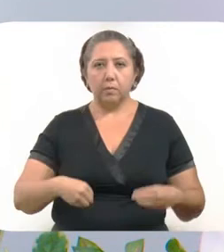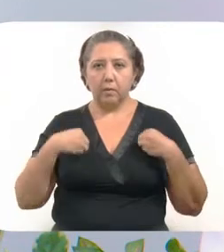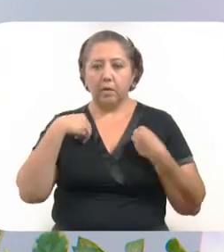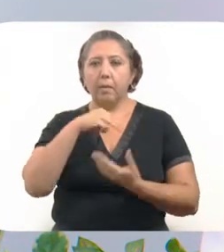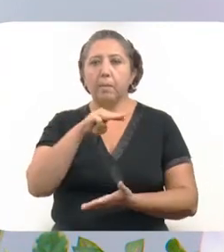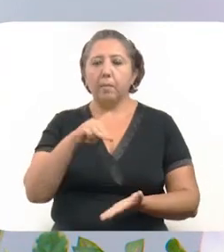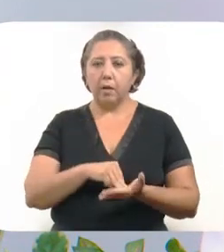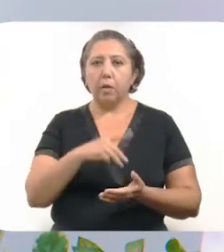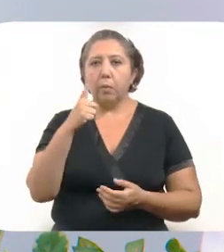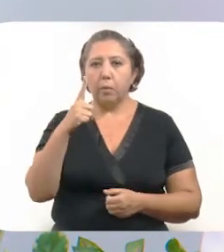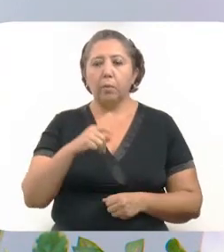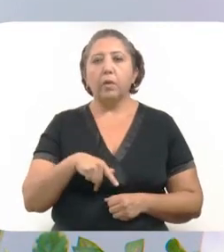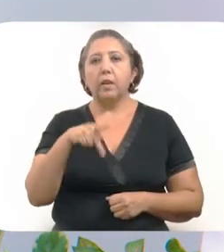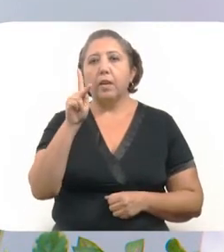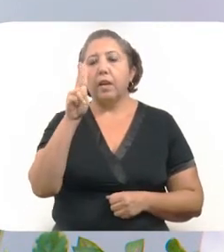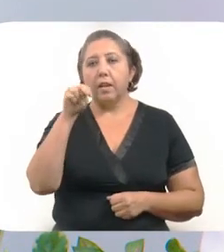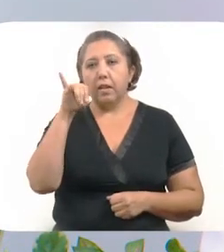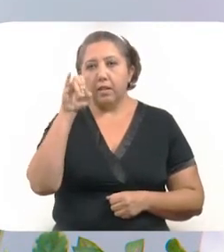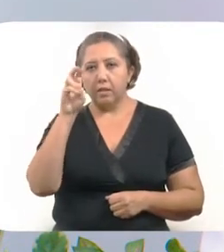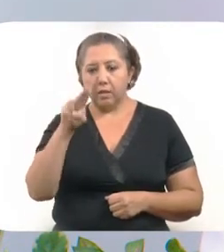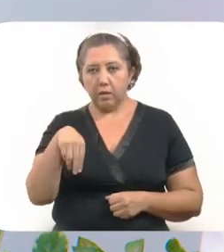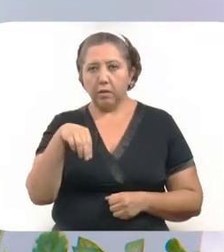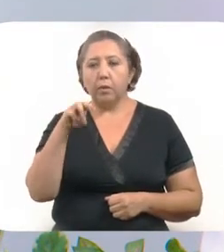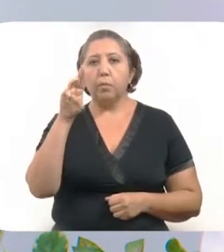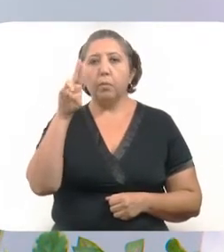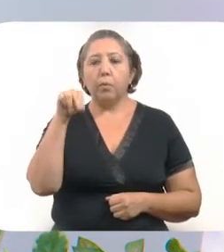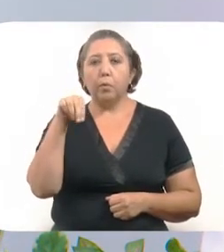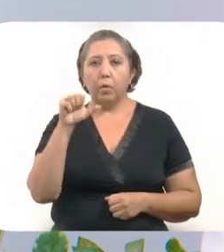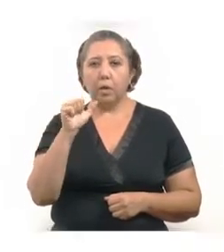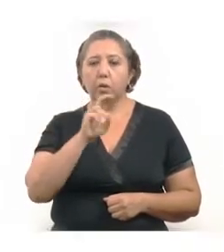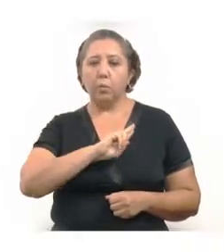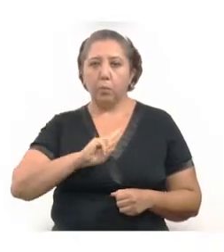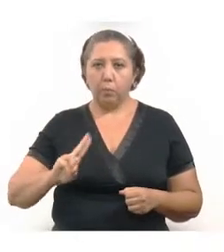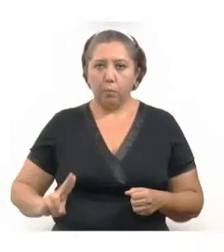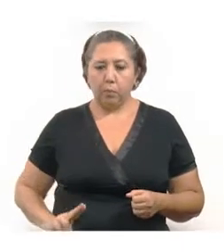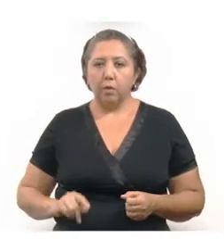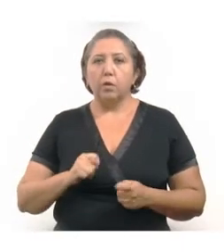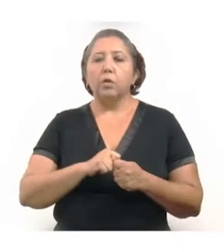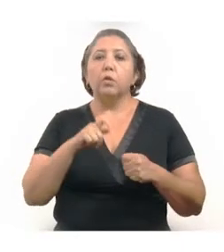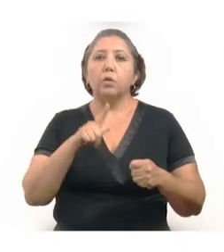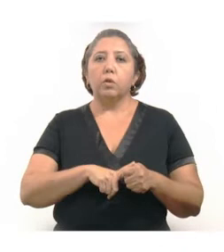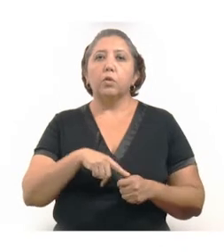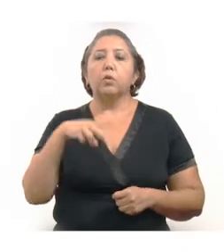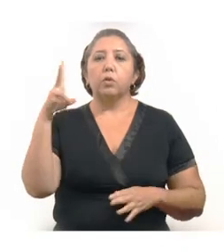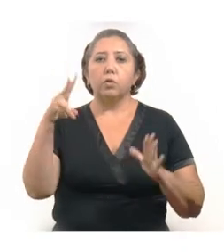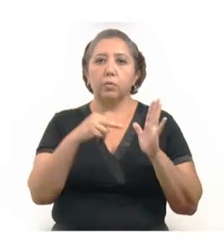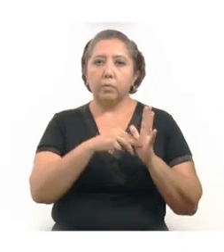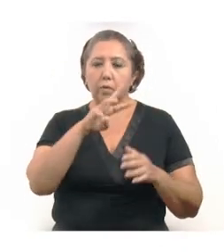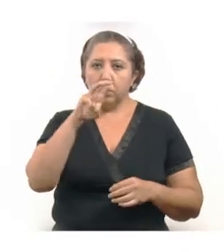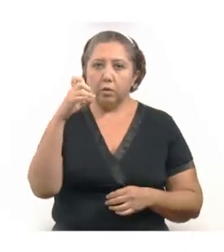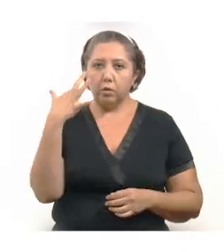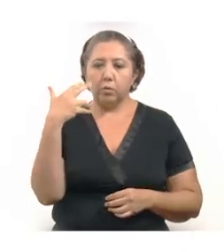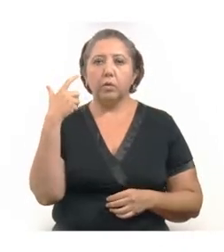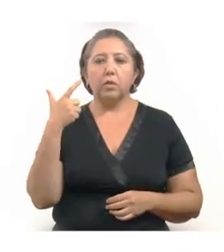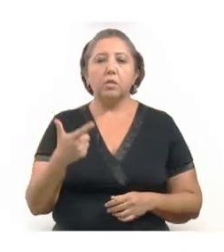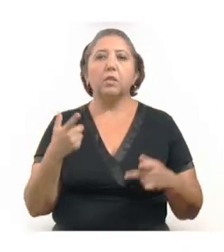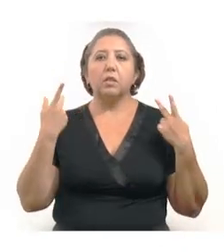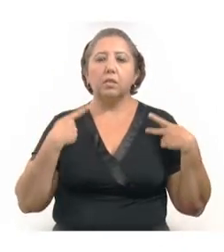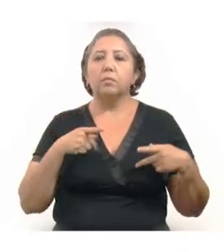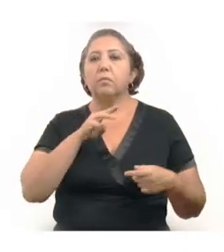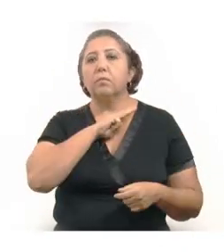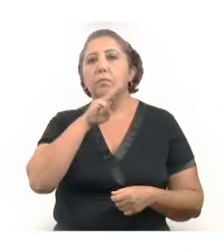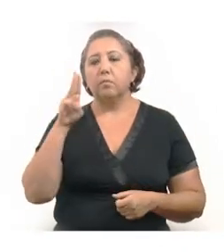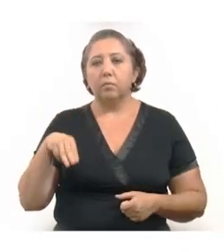Mérida y uno más en Canacín, Muna, Sotuta y Humán. En total ya son 2,357 las personas